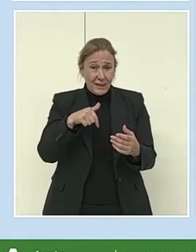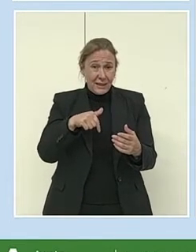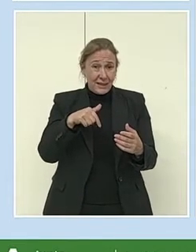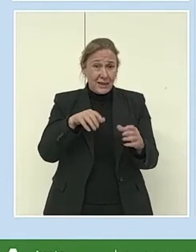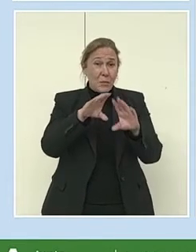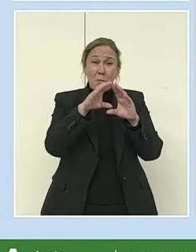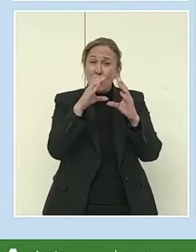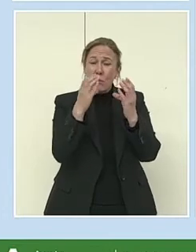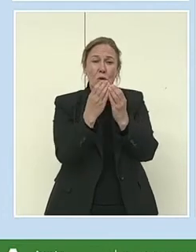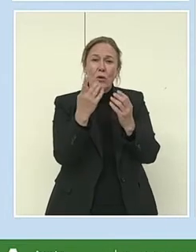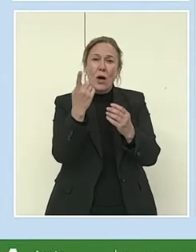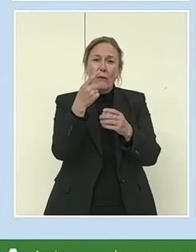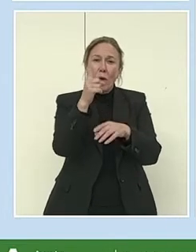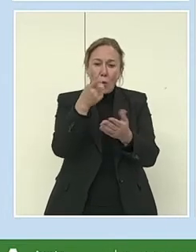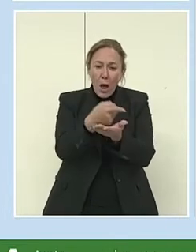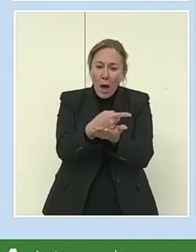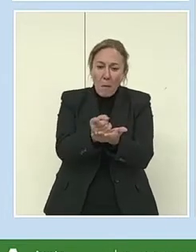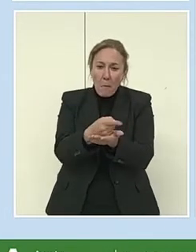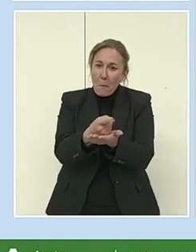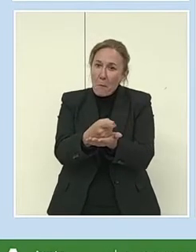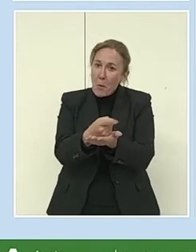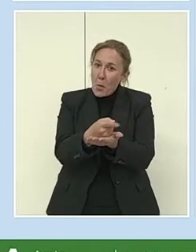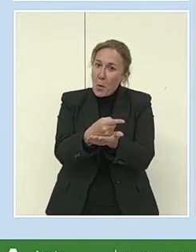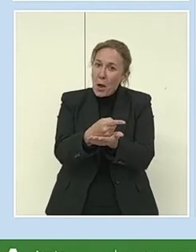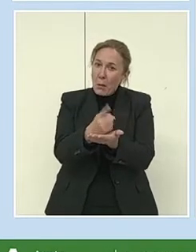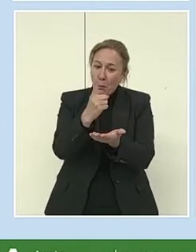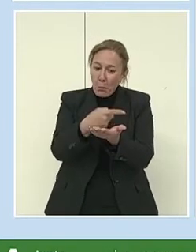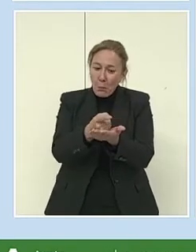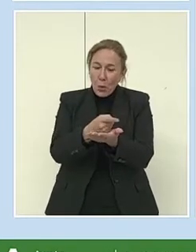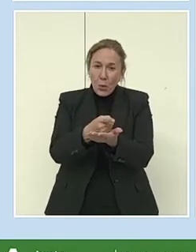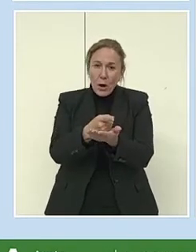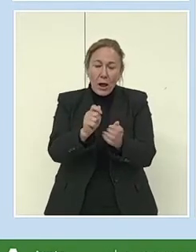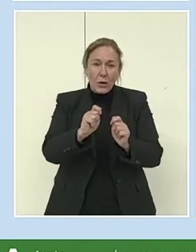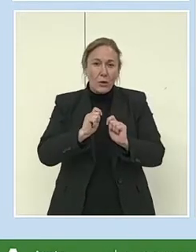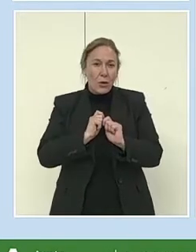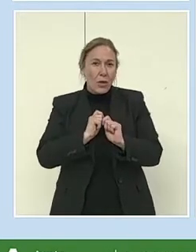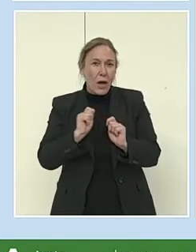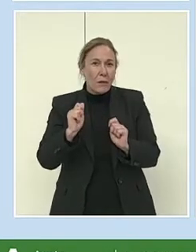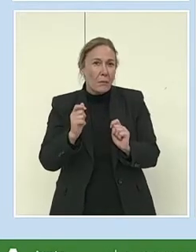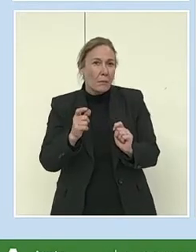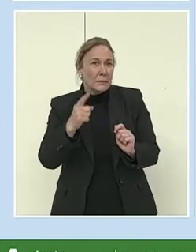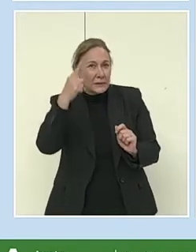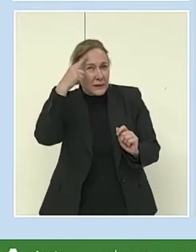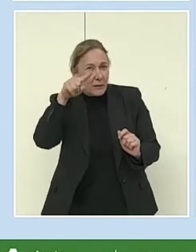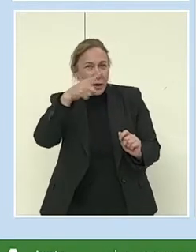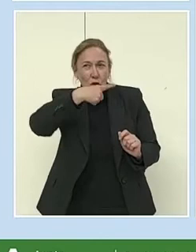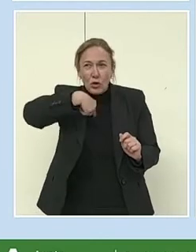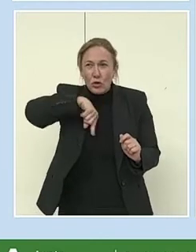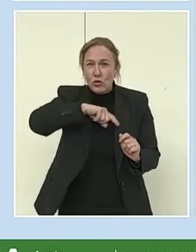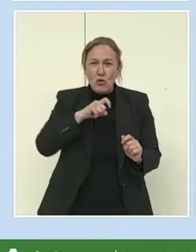una brújula. Una brújula que nos permita saber un poco cómo somos.